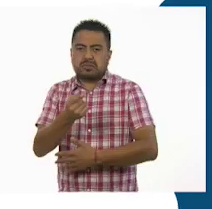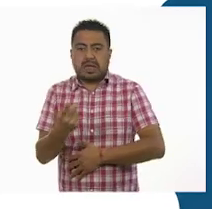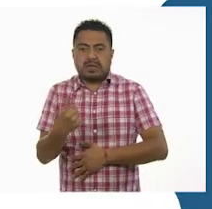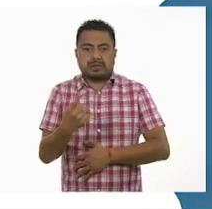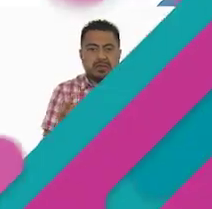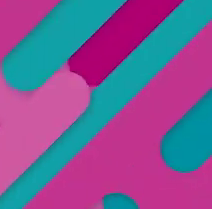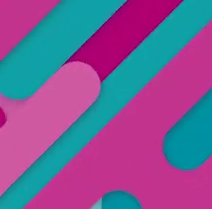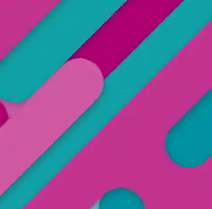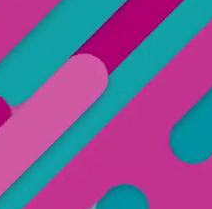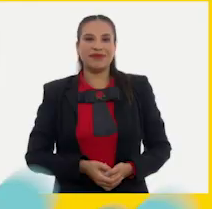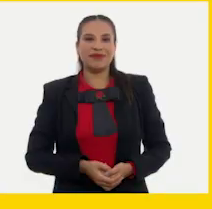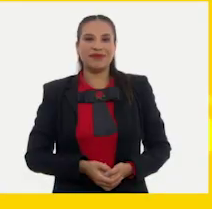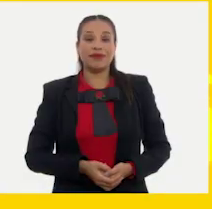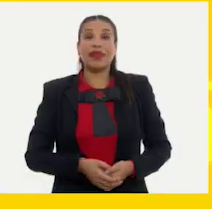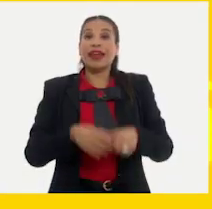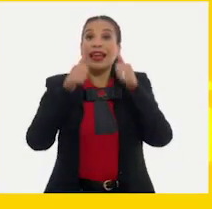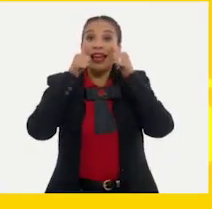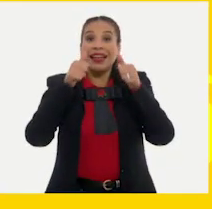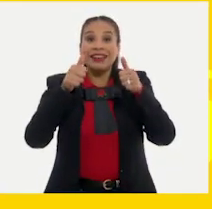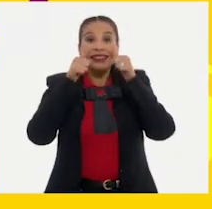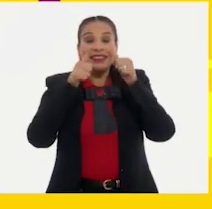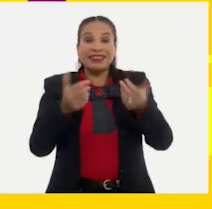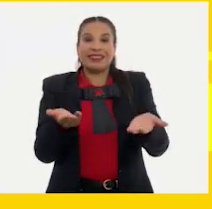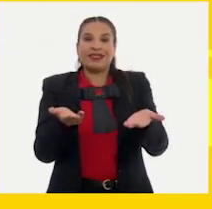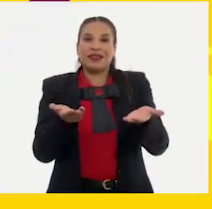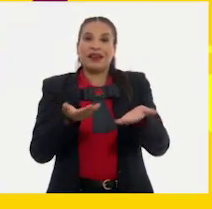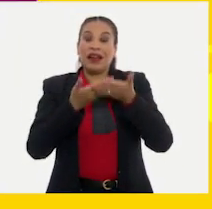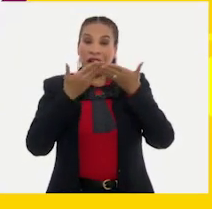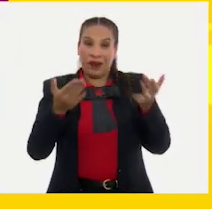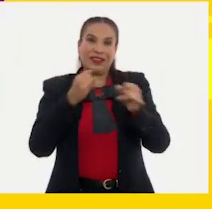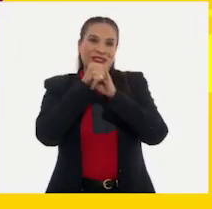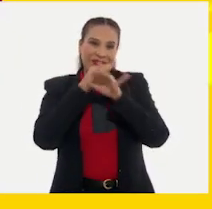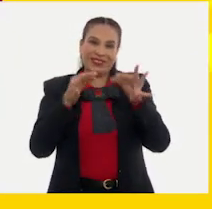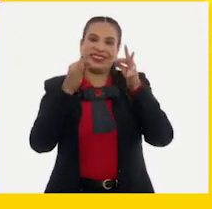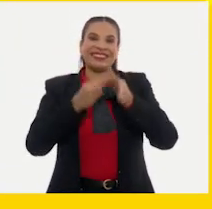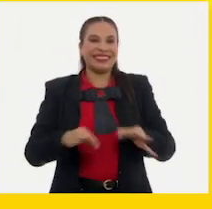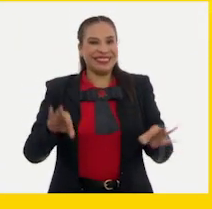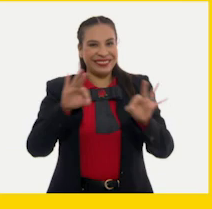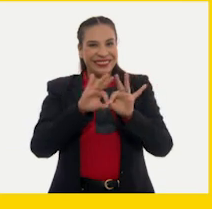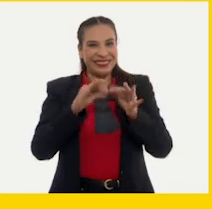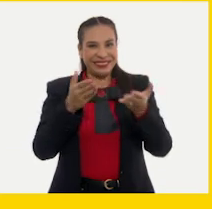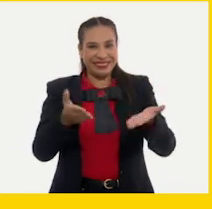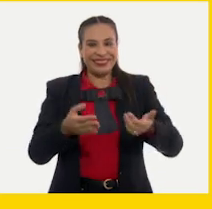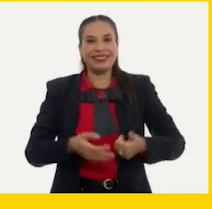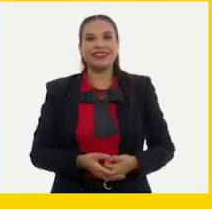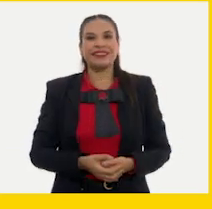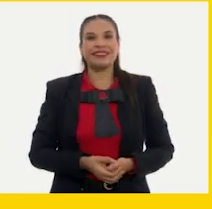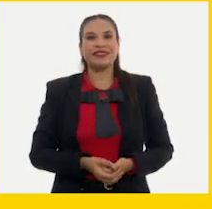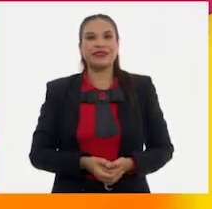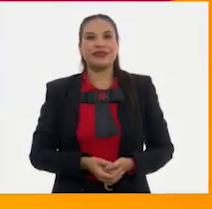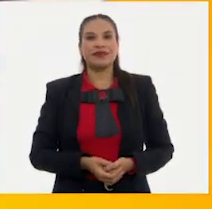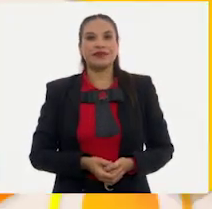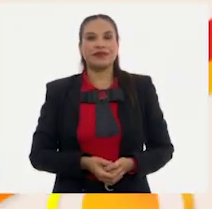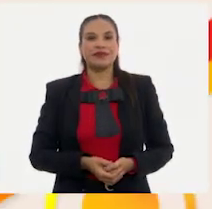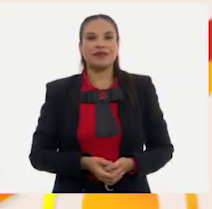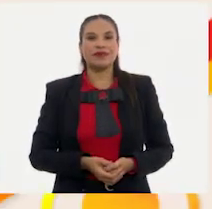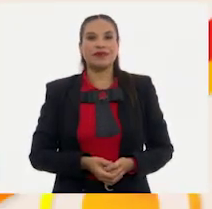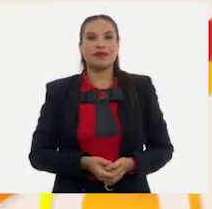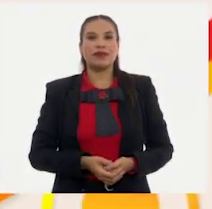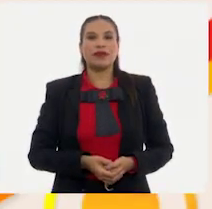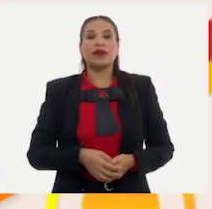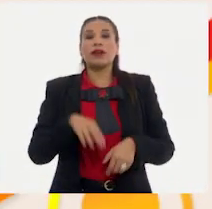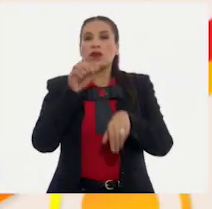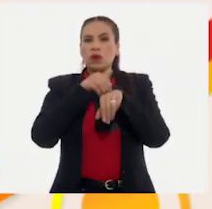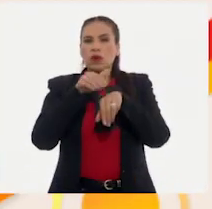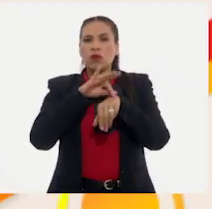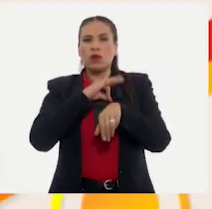líneas. ¡Atención! ¡Atención! A continuación, información importante. A este